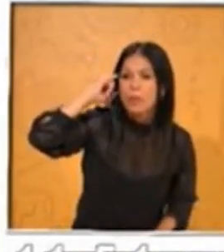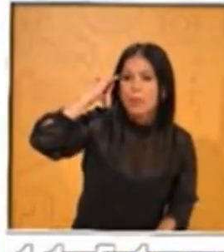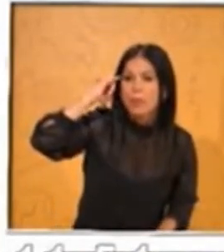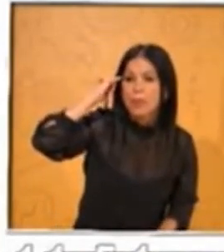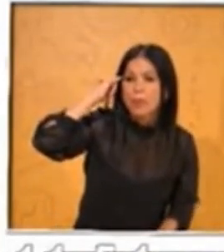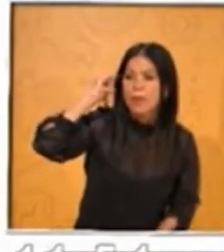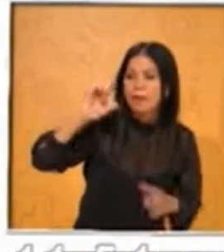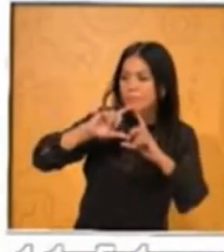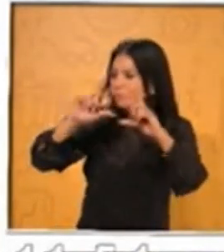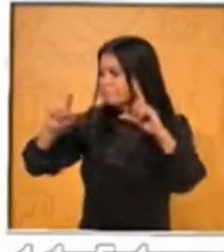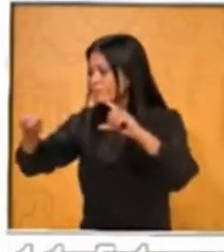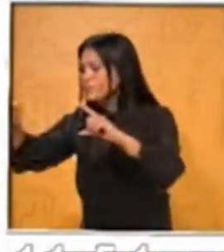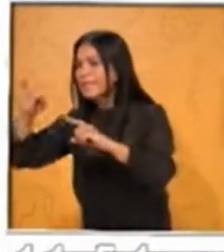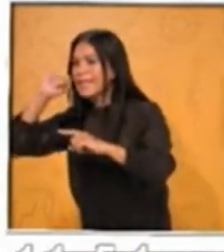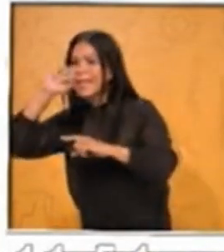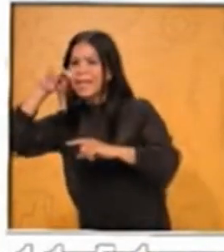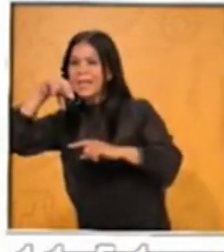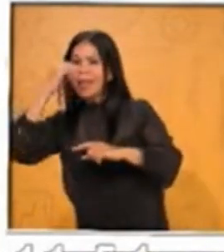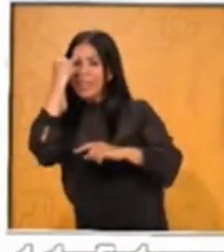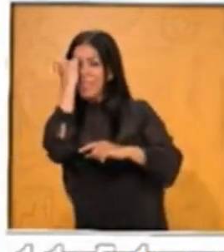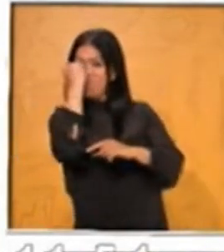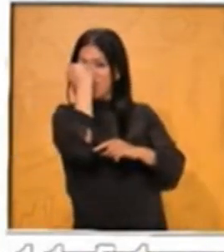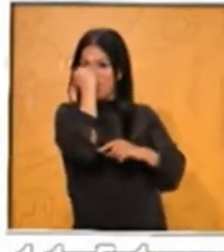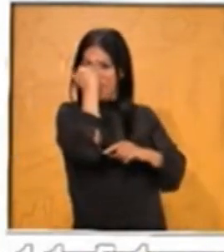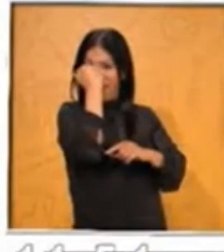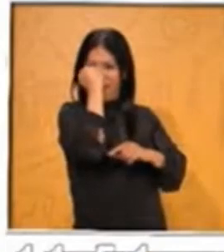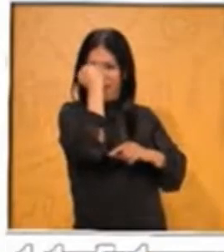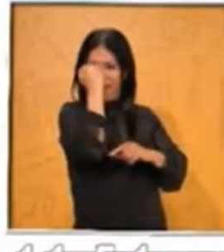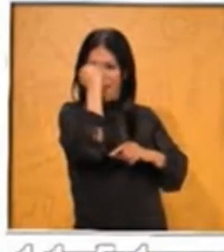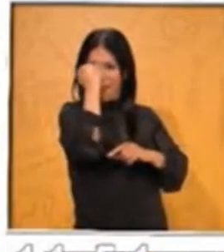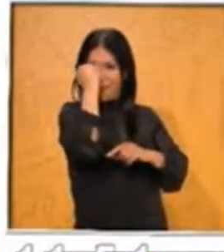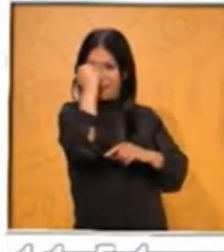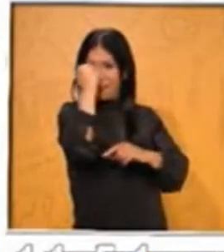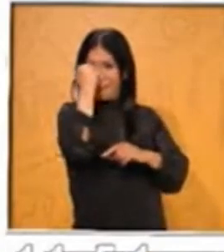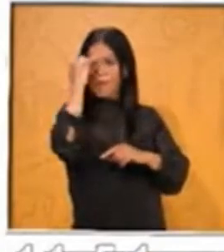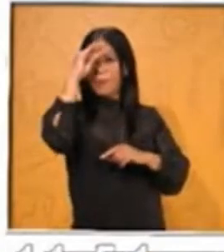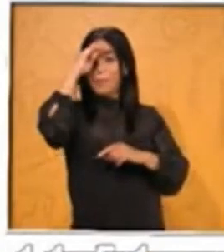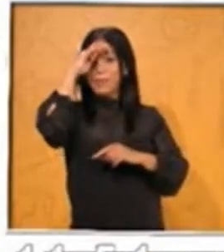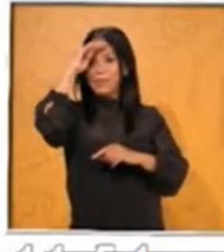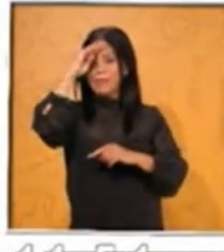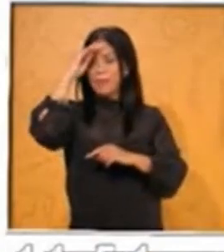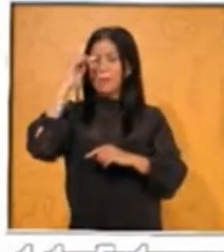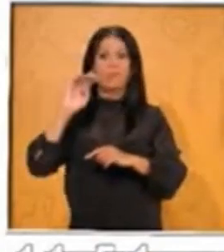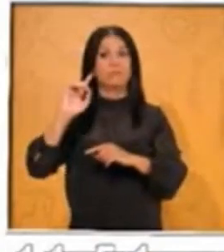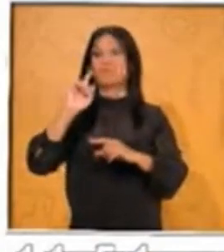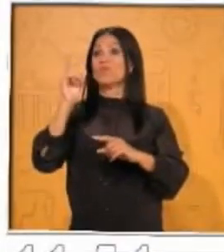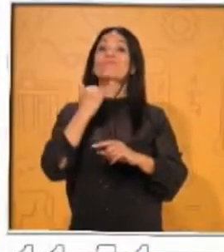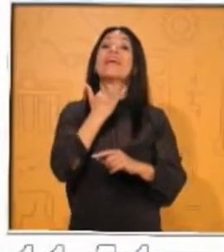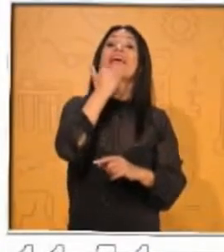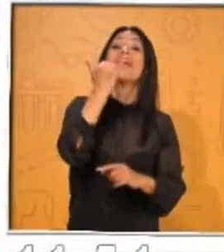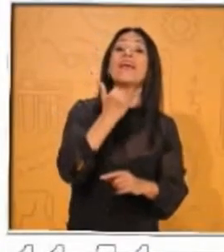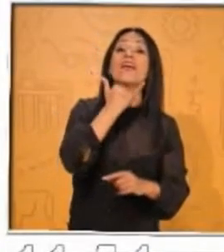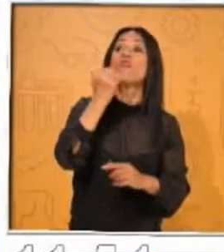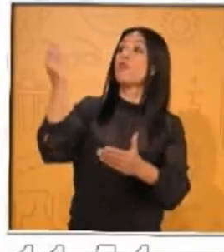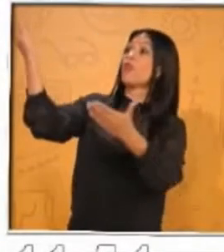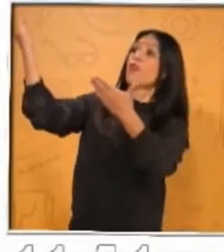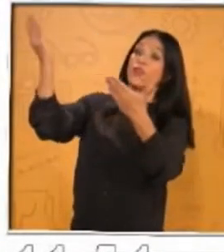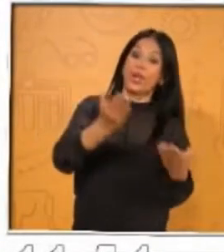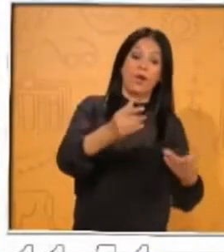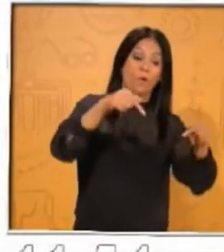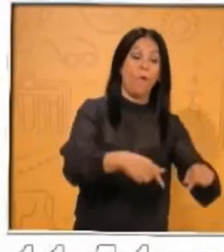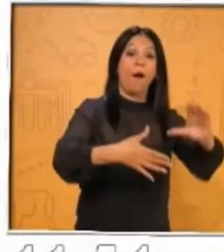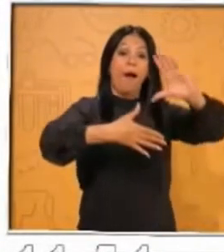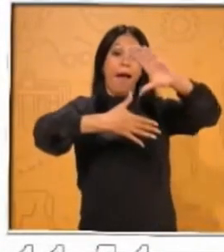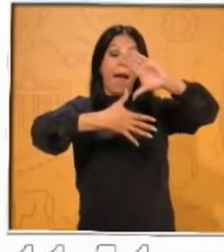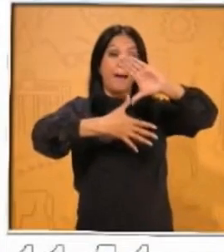encontraba al otro lado del mundo, en una isla de las Bahamas llamada Guananí, con gente nativa del lugar